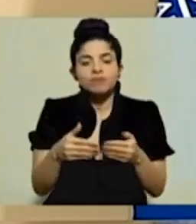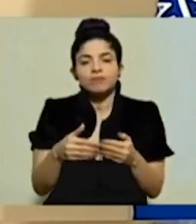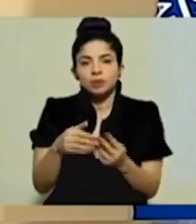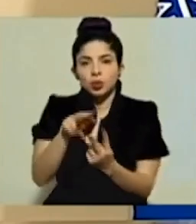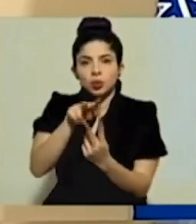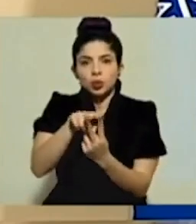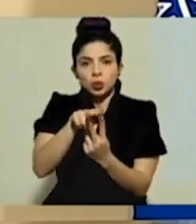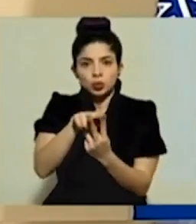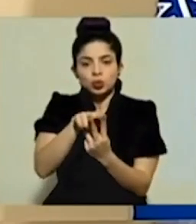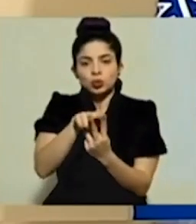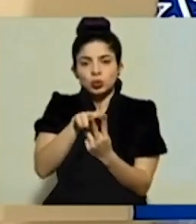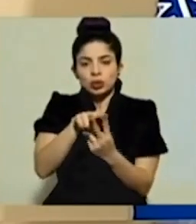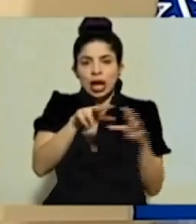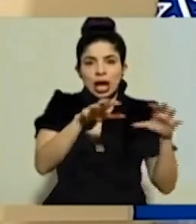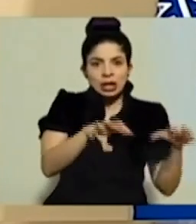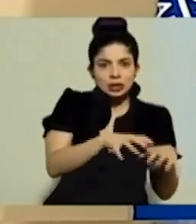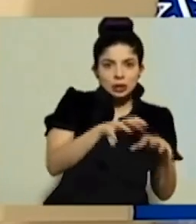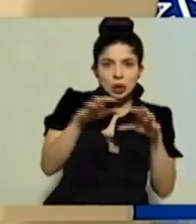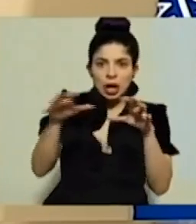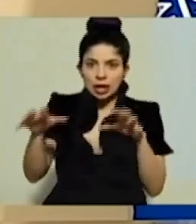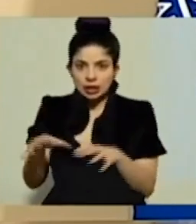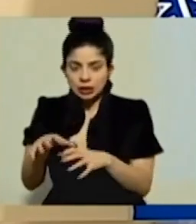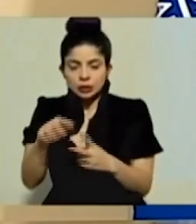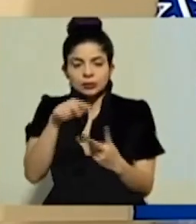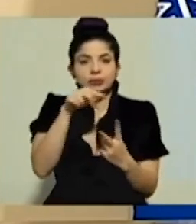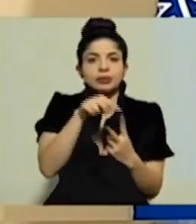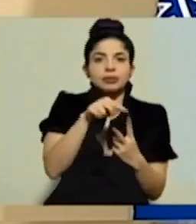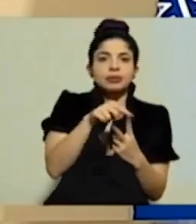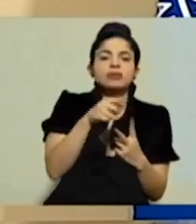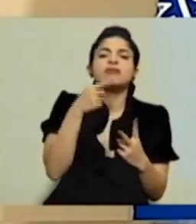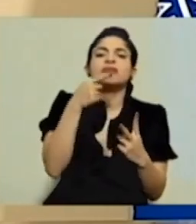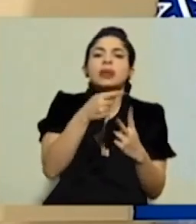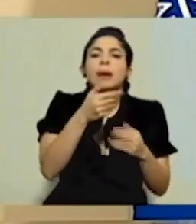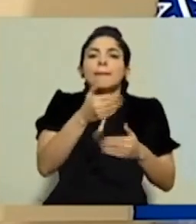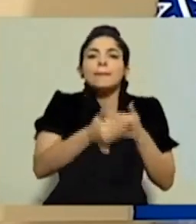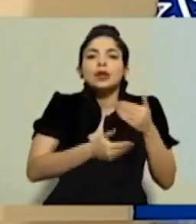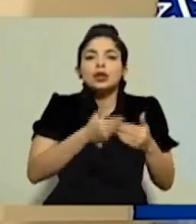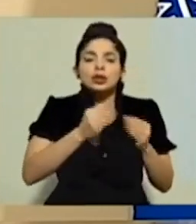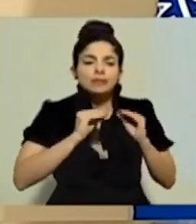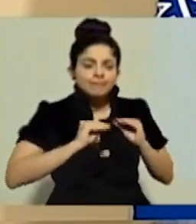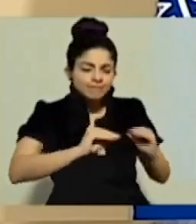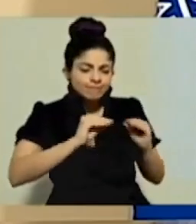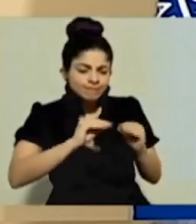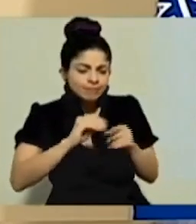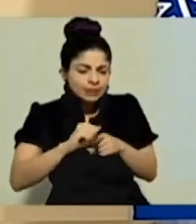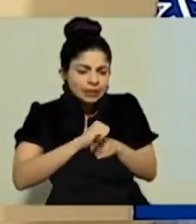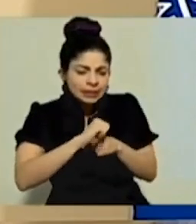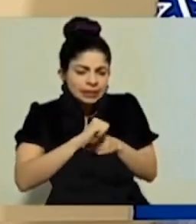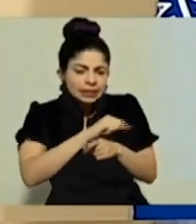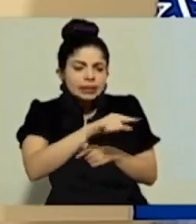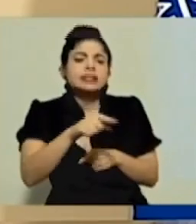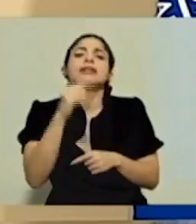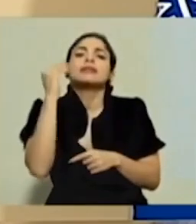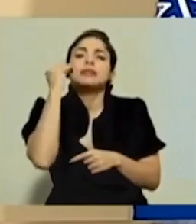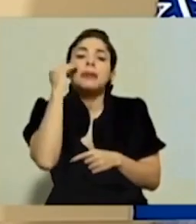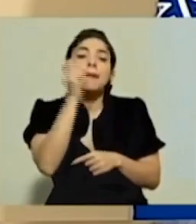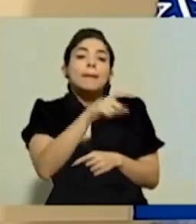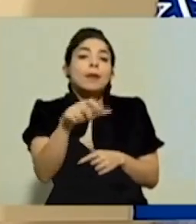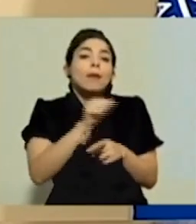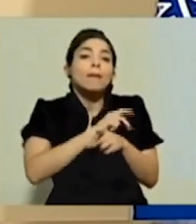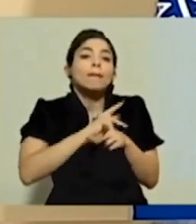elementos o dos grandes acciones. Una es todo lo que es el proceso de capacitación y de inducción a los